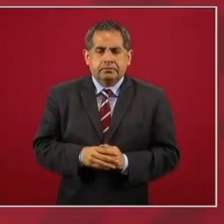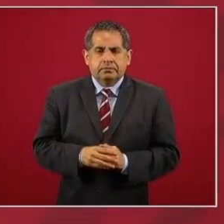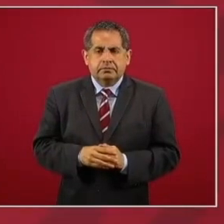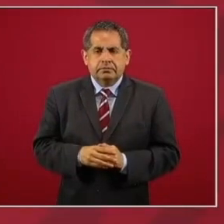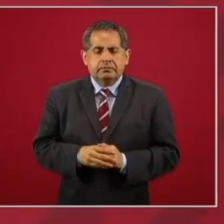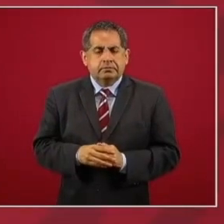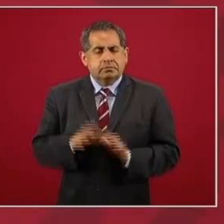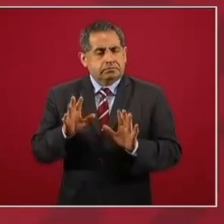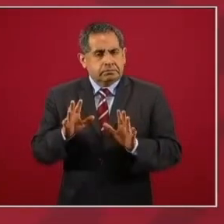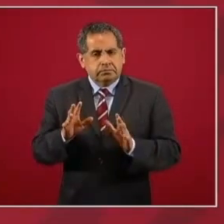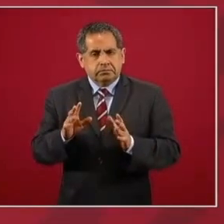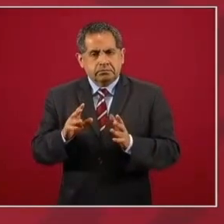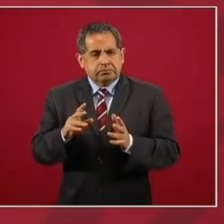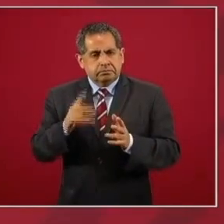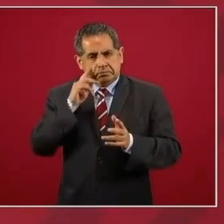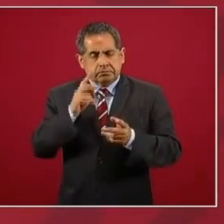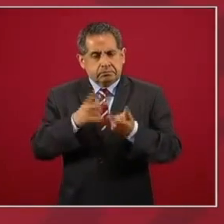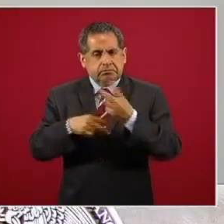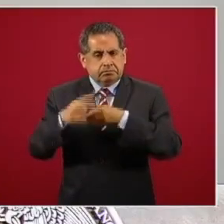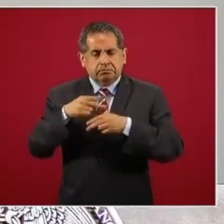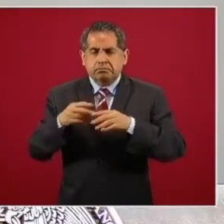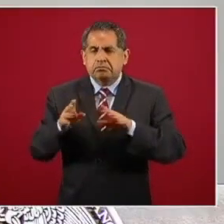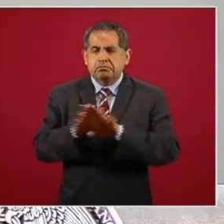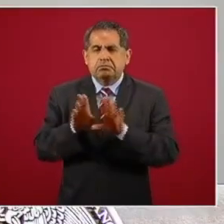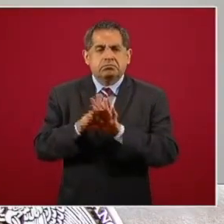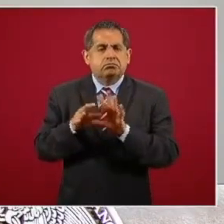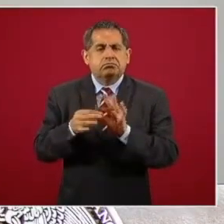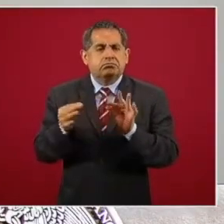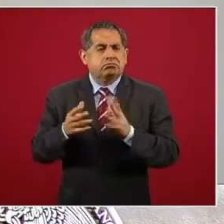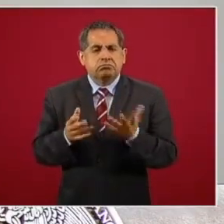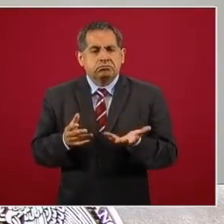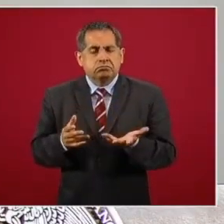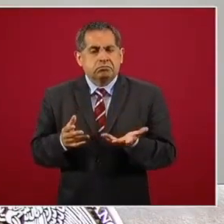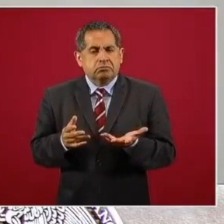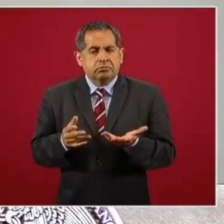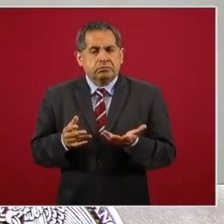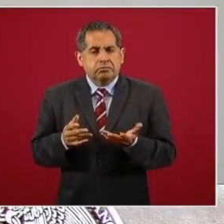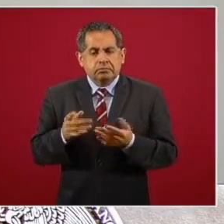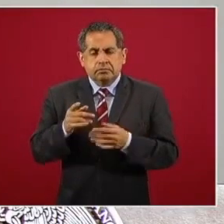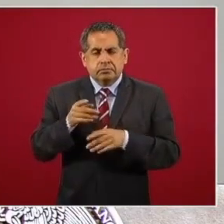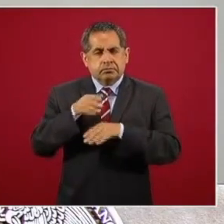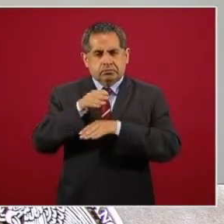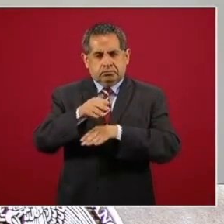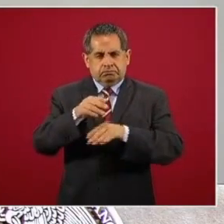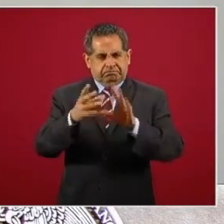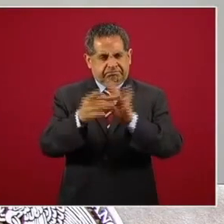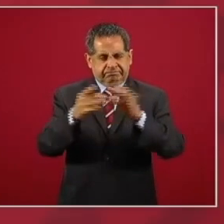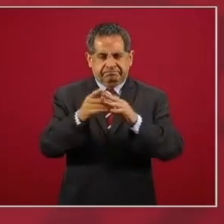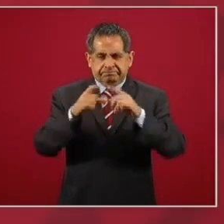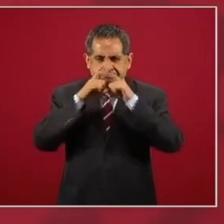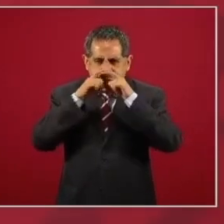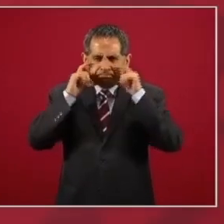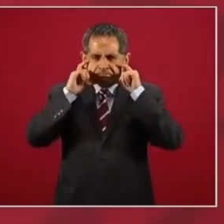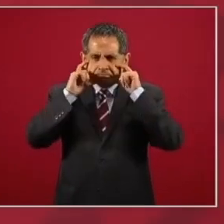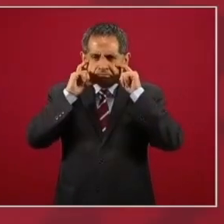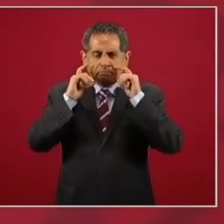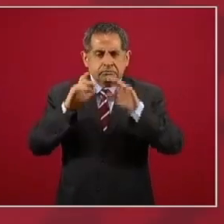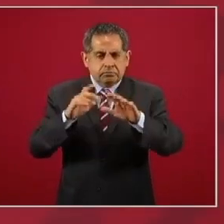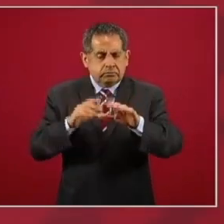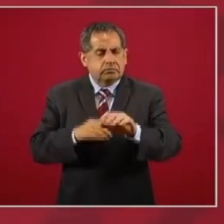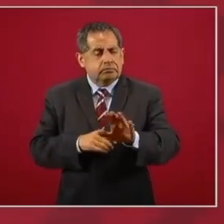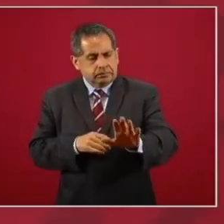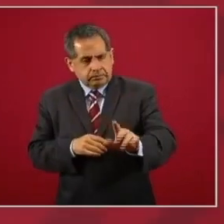sobre la función del cubrebocas. Yo